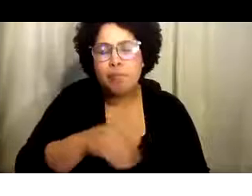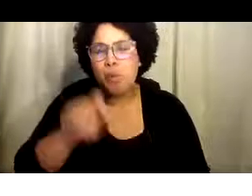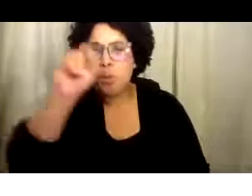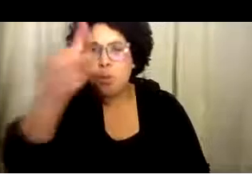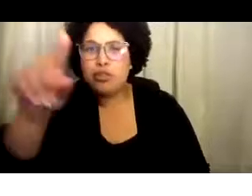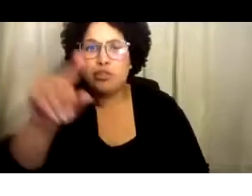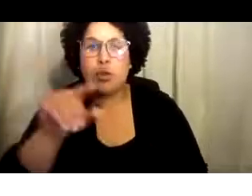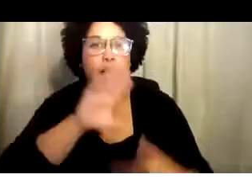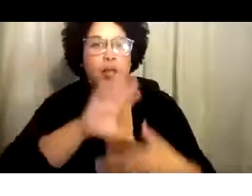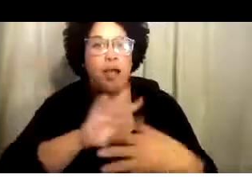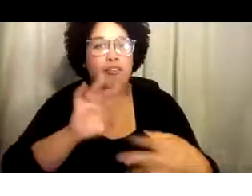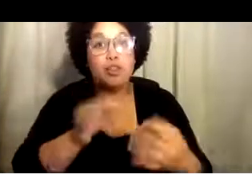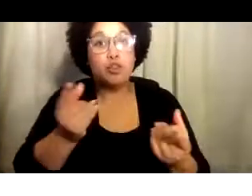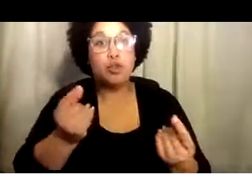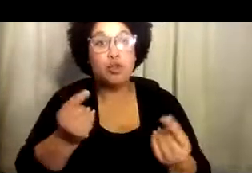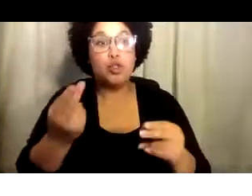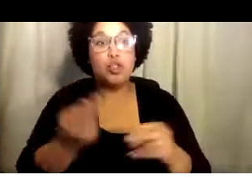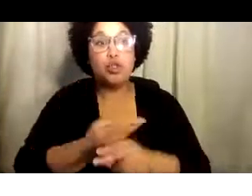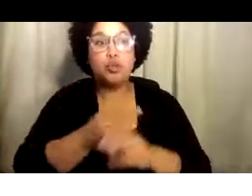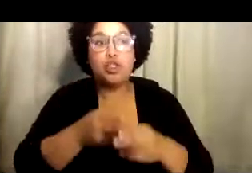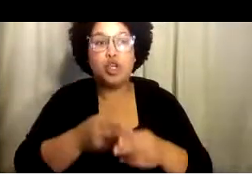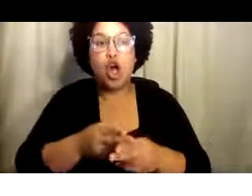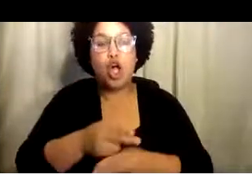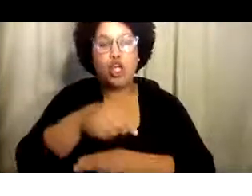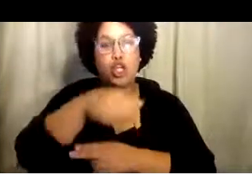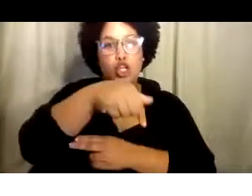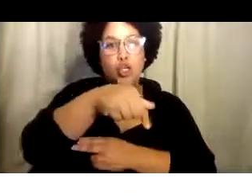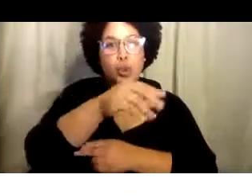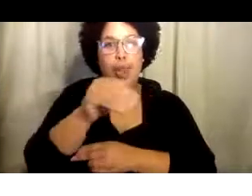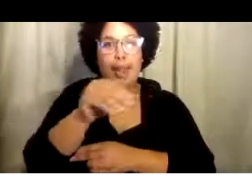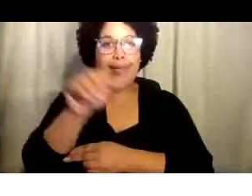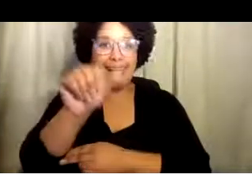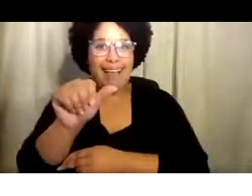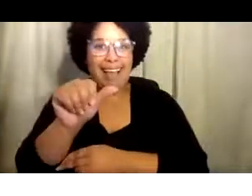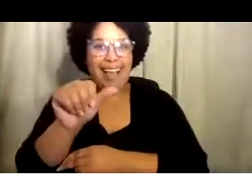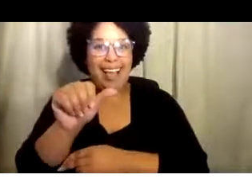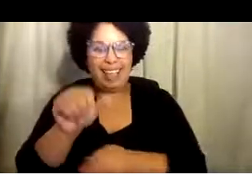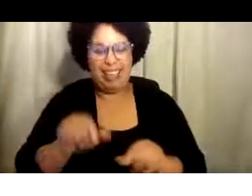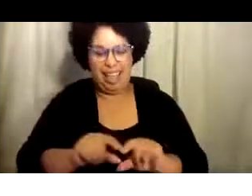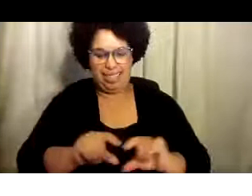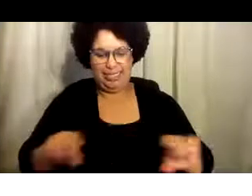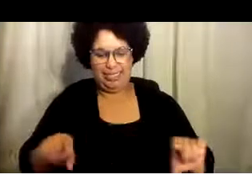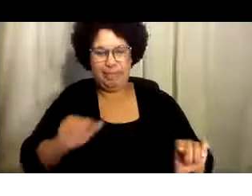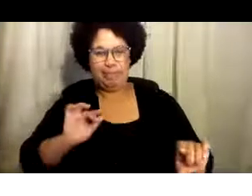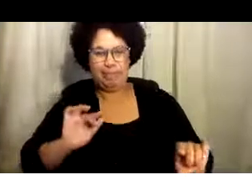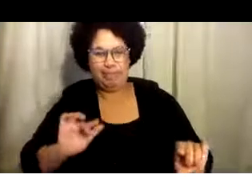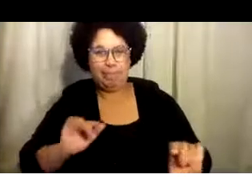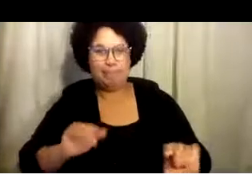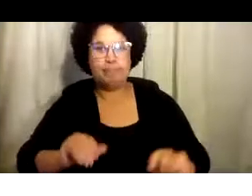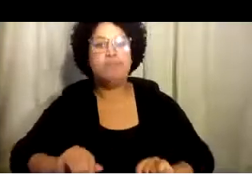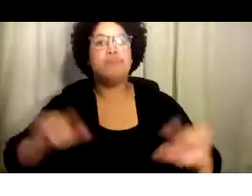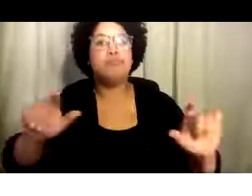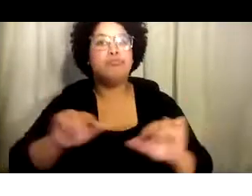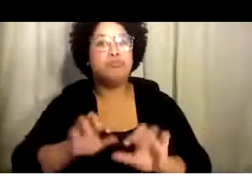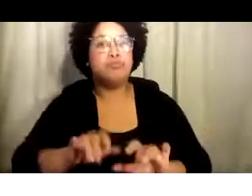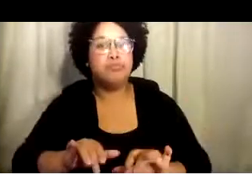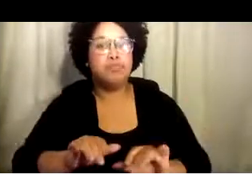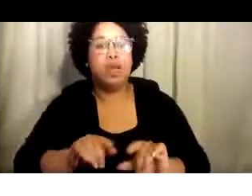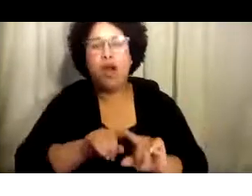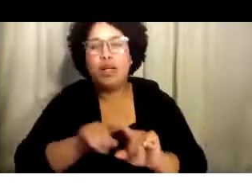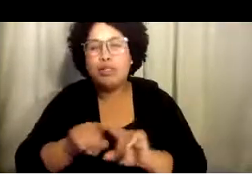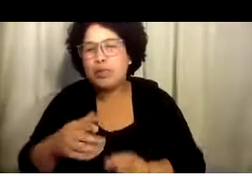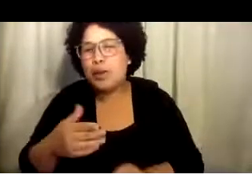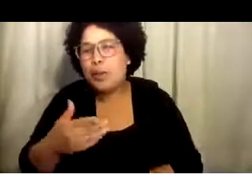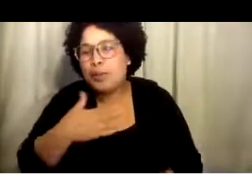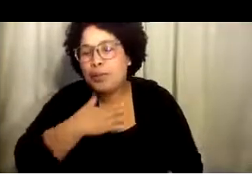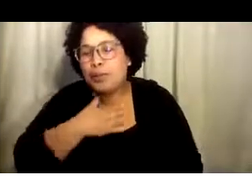Si le gustaría hacer una pregunta o proveer un comentario, por favor use la función QI a la